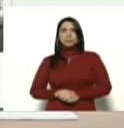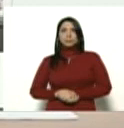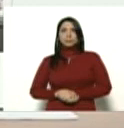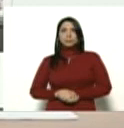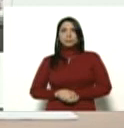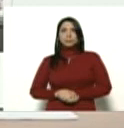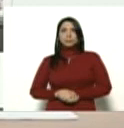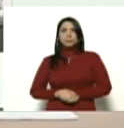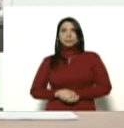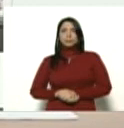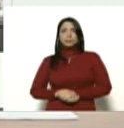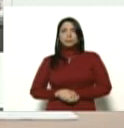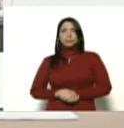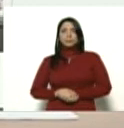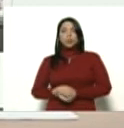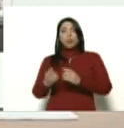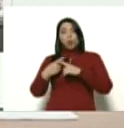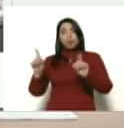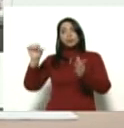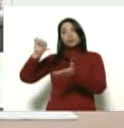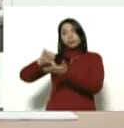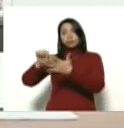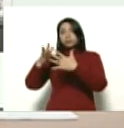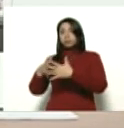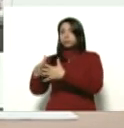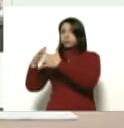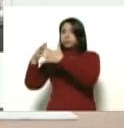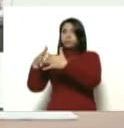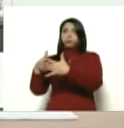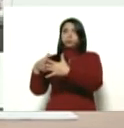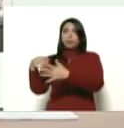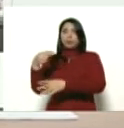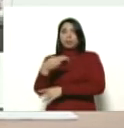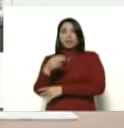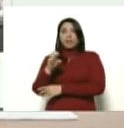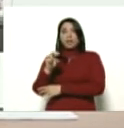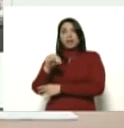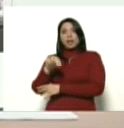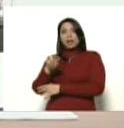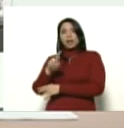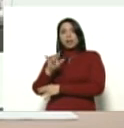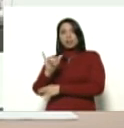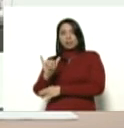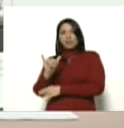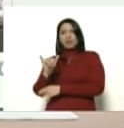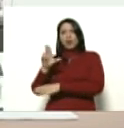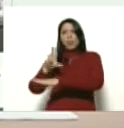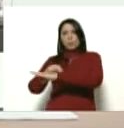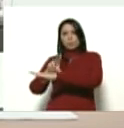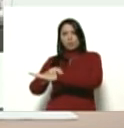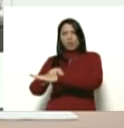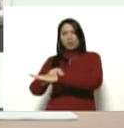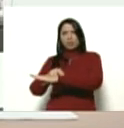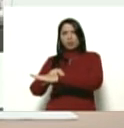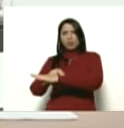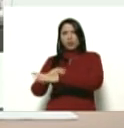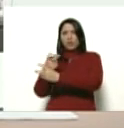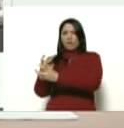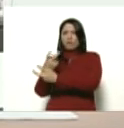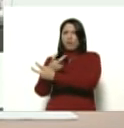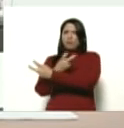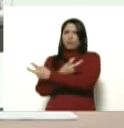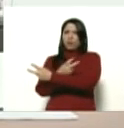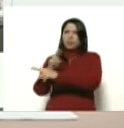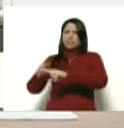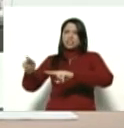New Jersey, Henry, el doctor Henry Olivares, médico oncólogo pediátrico,